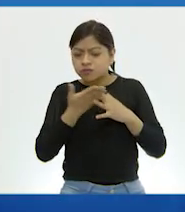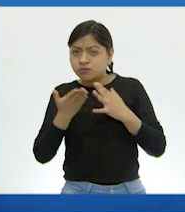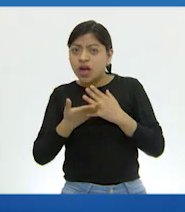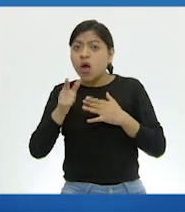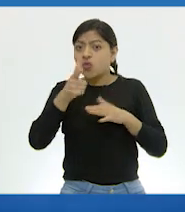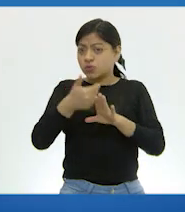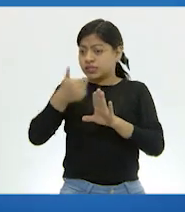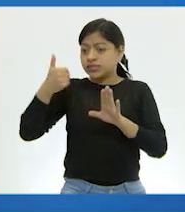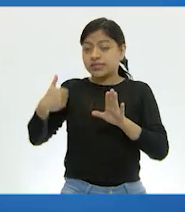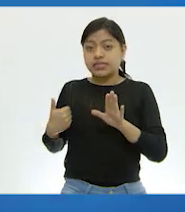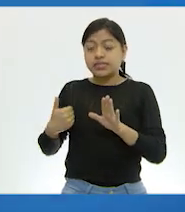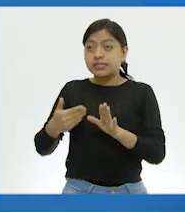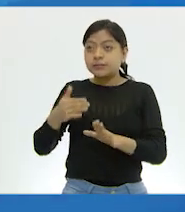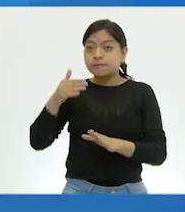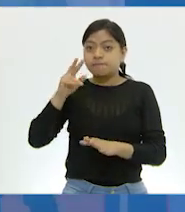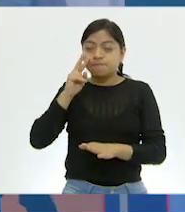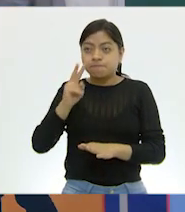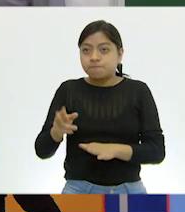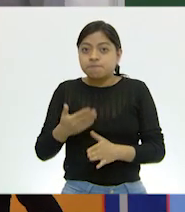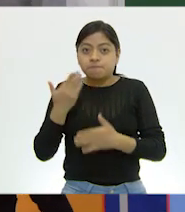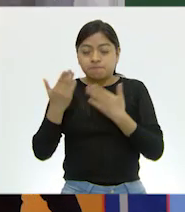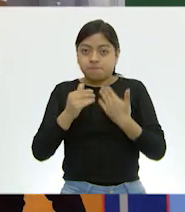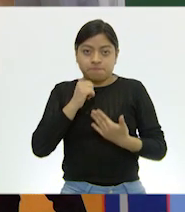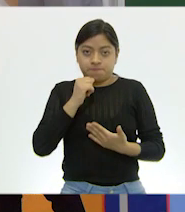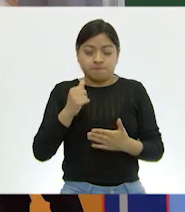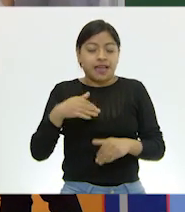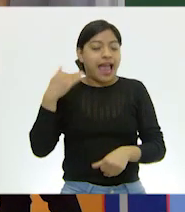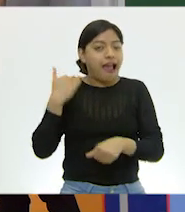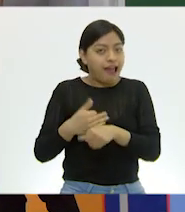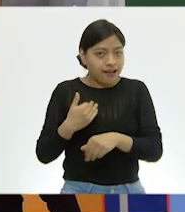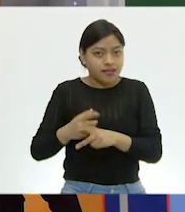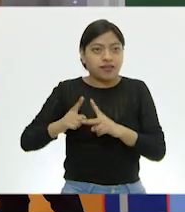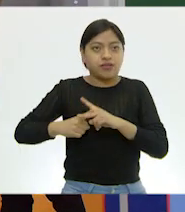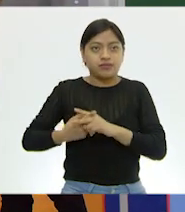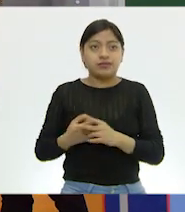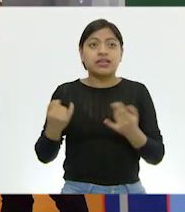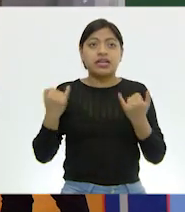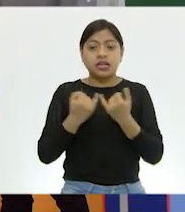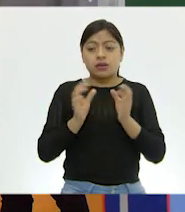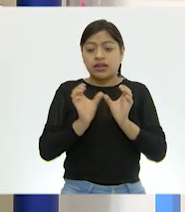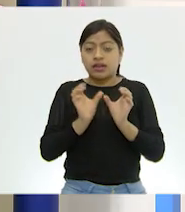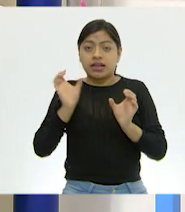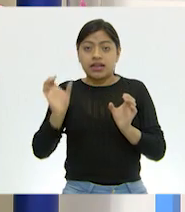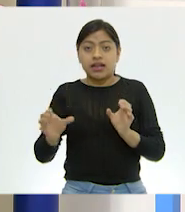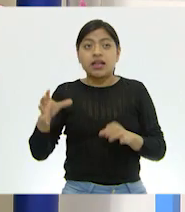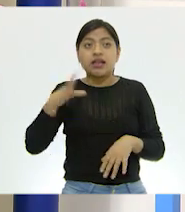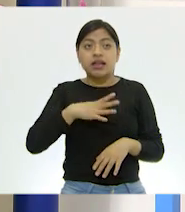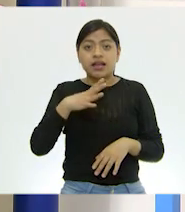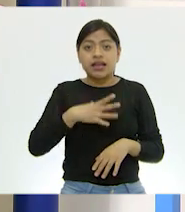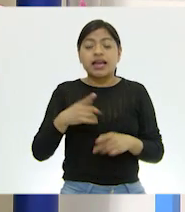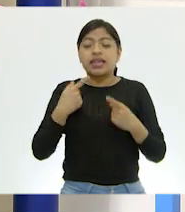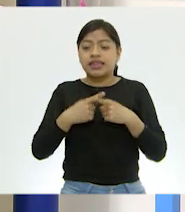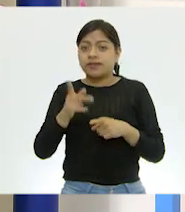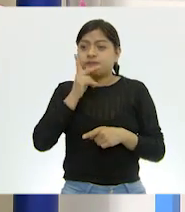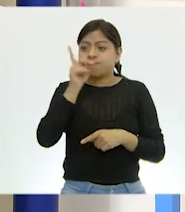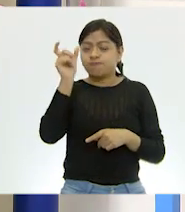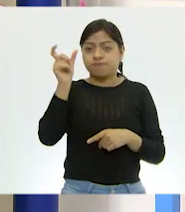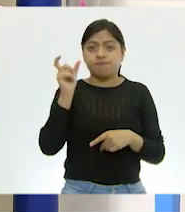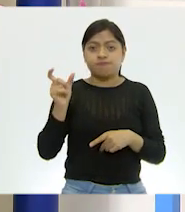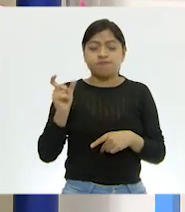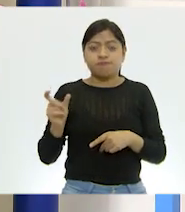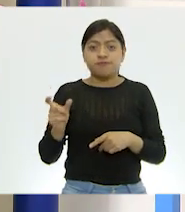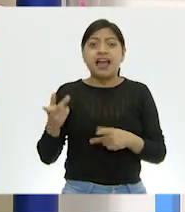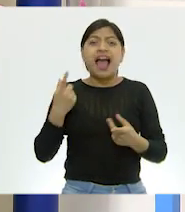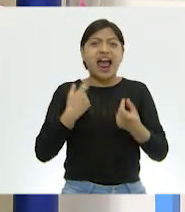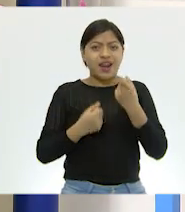habíamos visto antes, ¿verdad? Exactamente. Y también, a un lado de esa ilustración, tenemos varias palabras. Tal vez